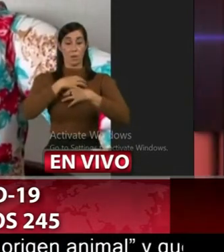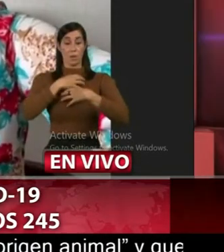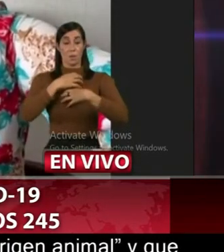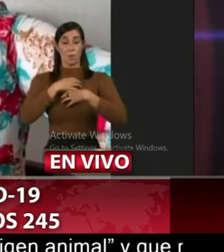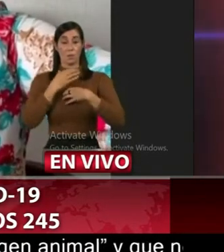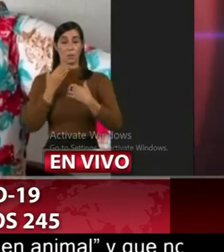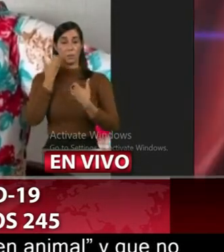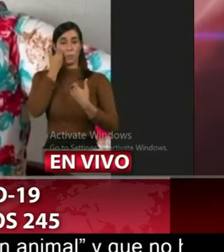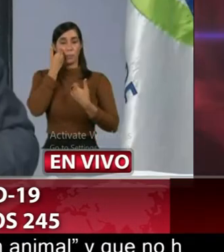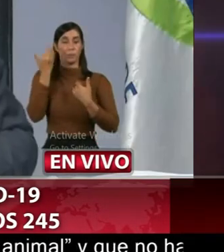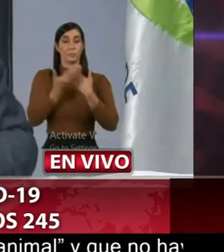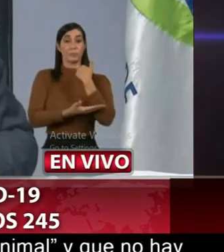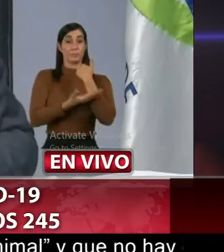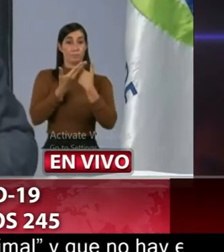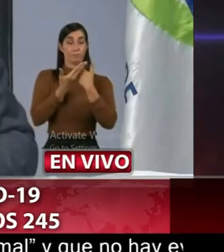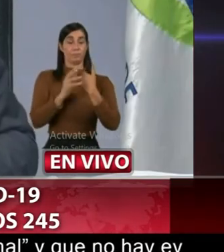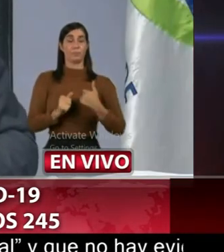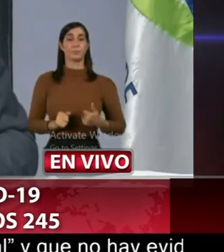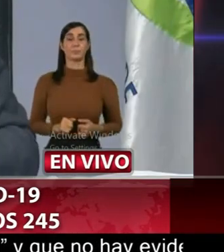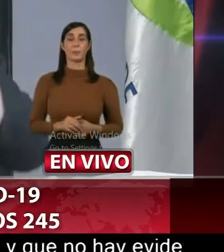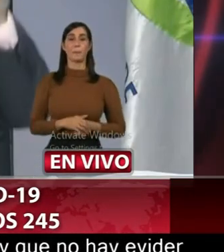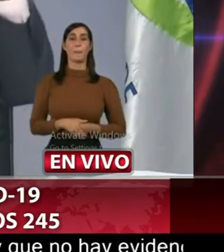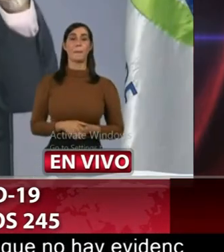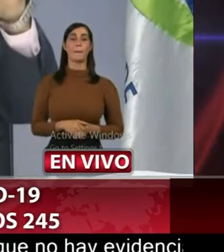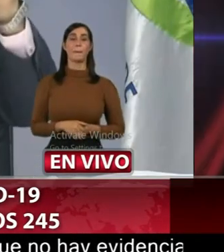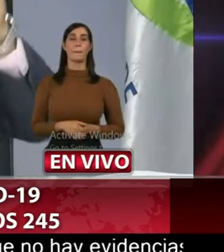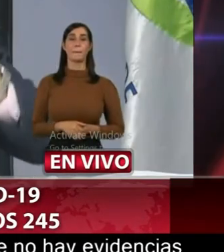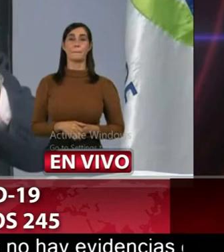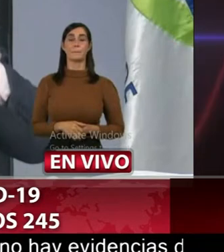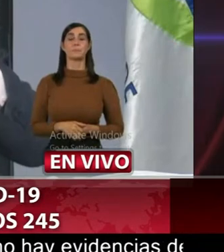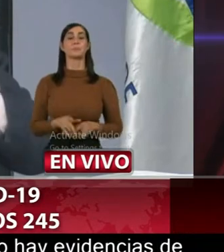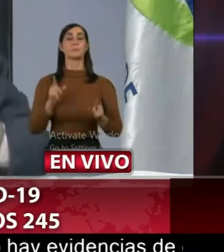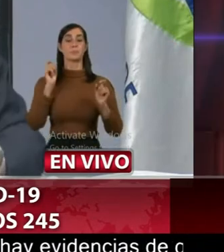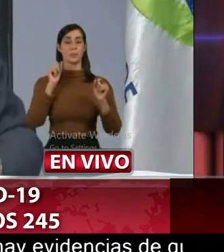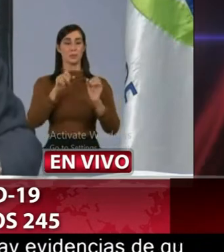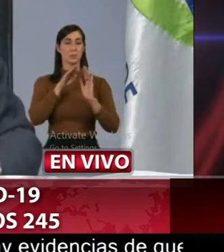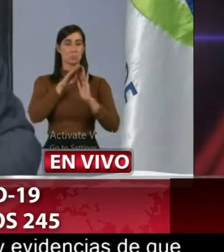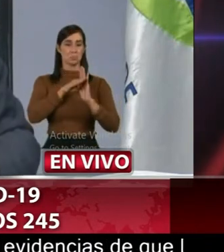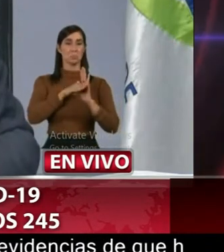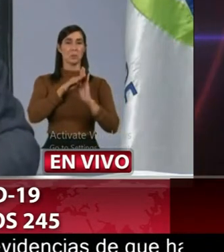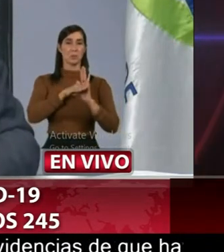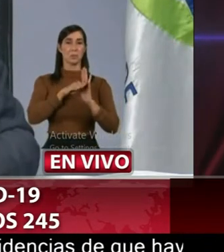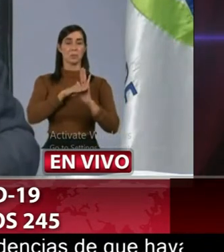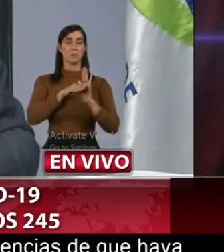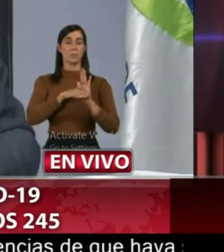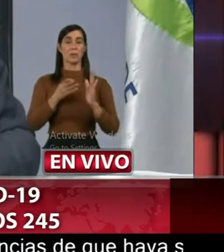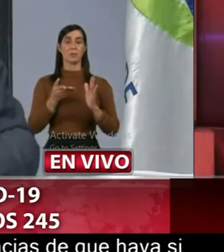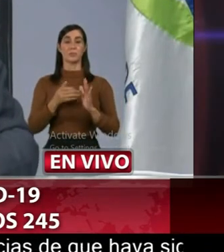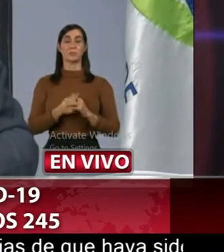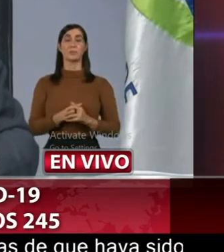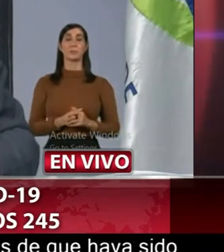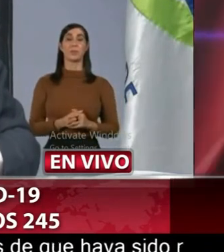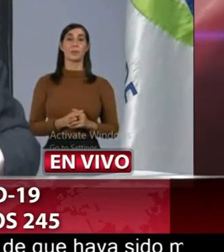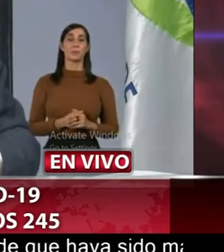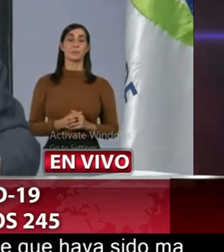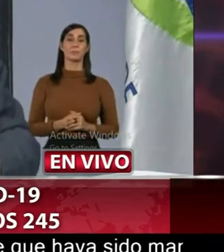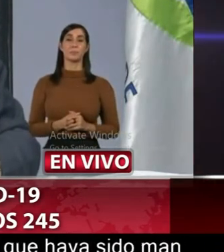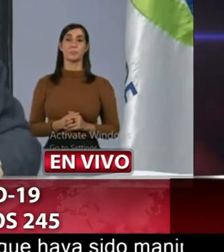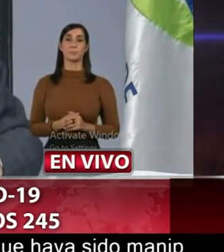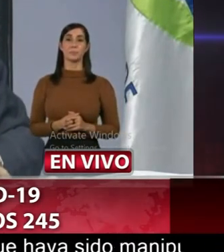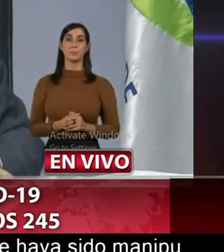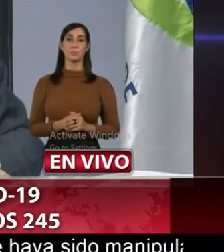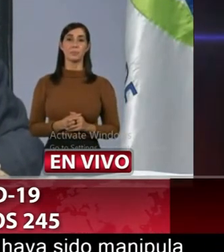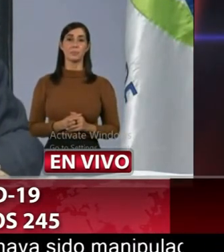cebriles por favor ha estado relativamente baja pero nosotros tenemos el indicador